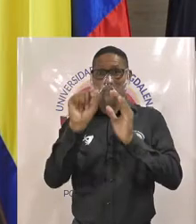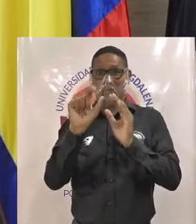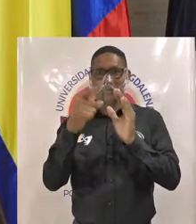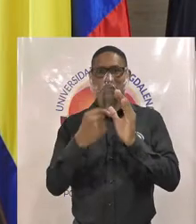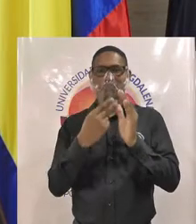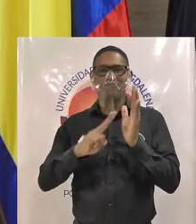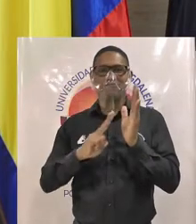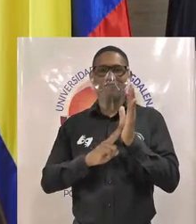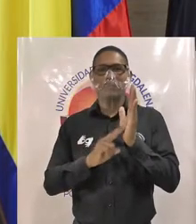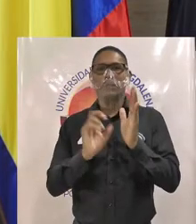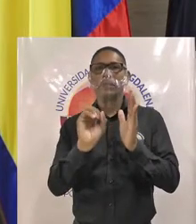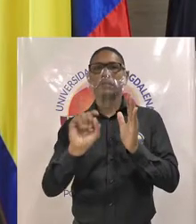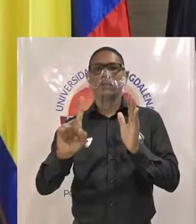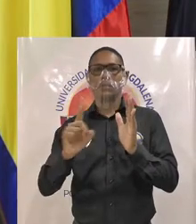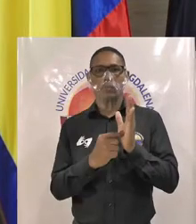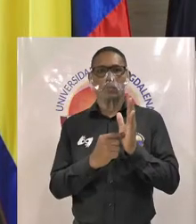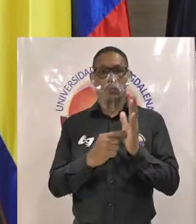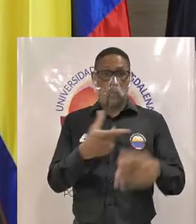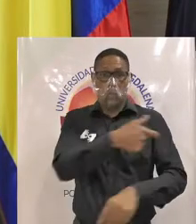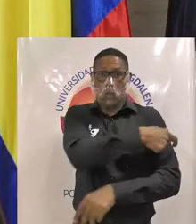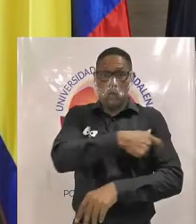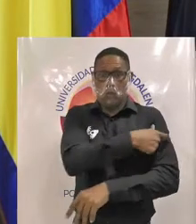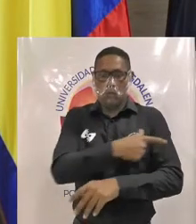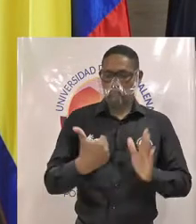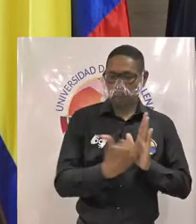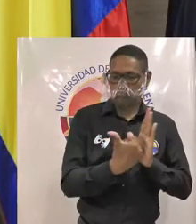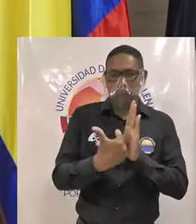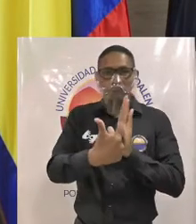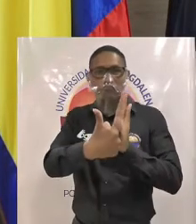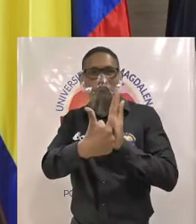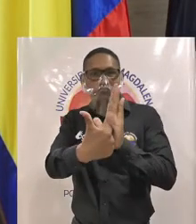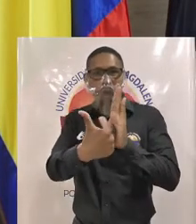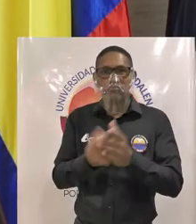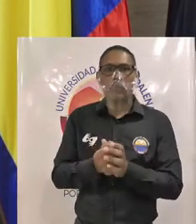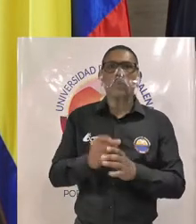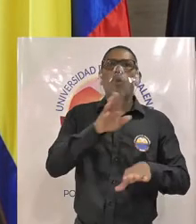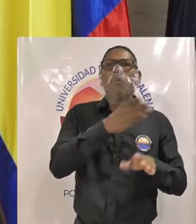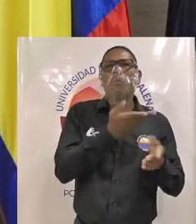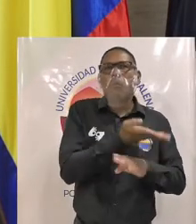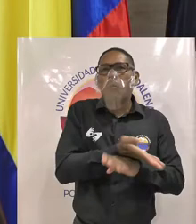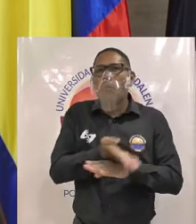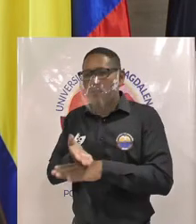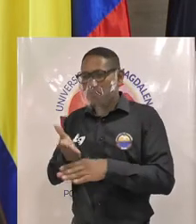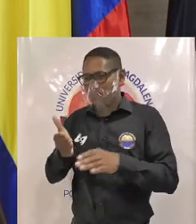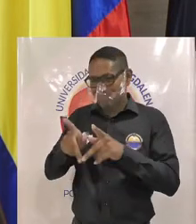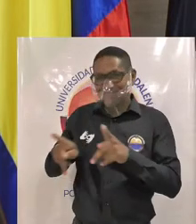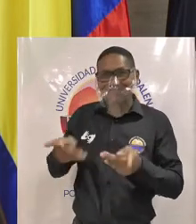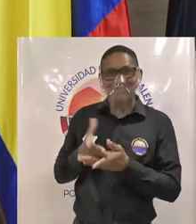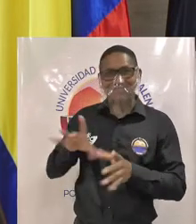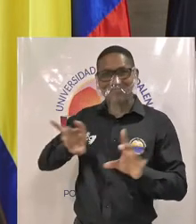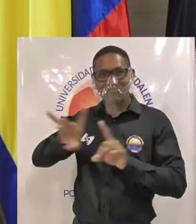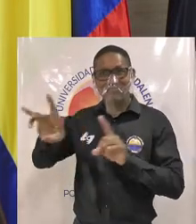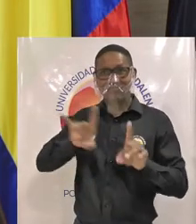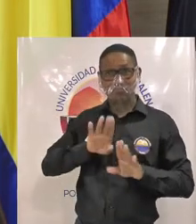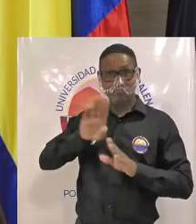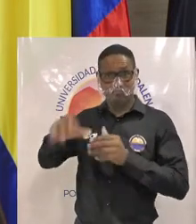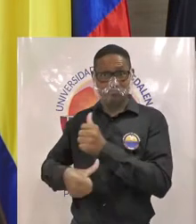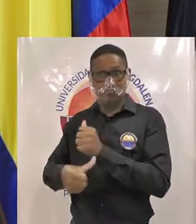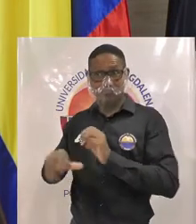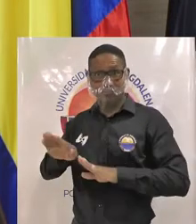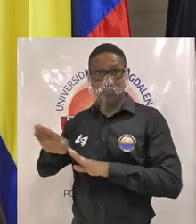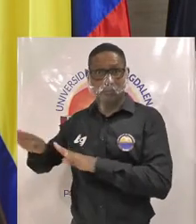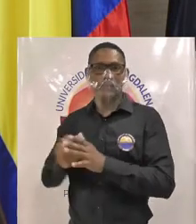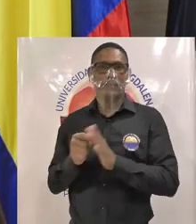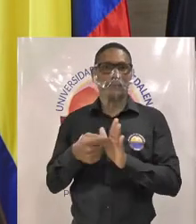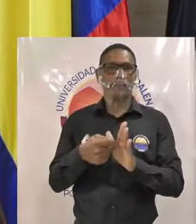circular Nº 1 expedida por el Comité de Garantía sobre la etapa de difusión de las propuestas de los candidatos. Cabe resaltar que